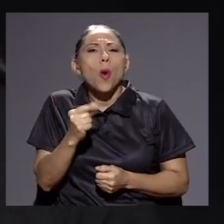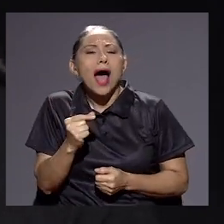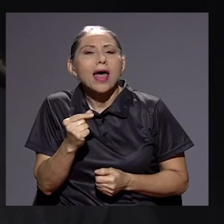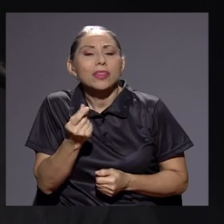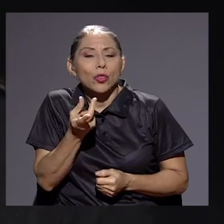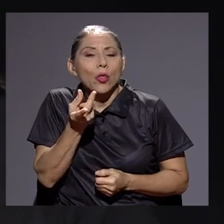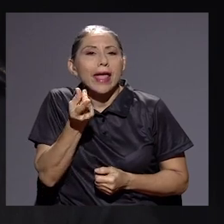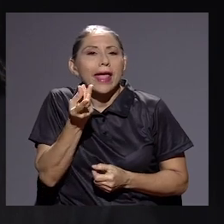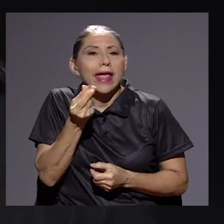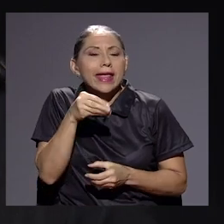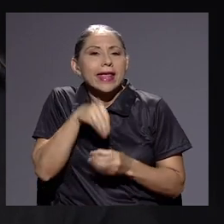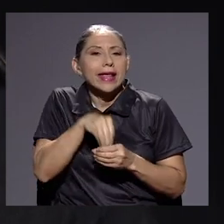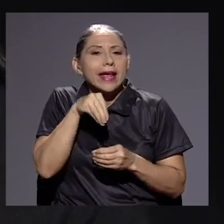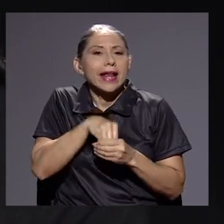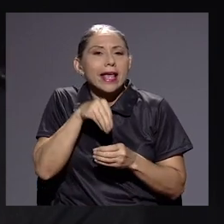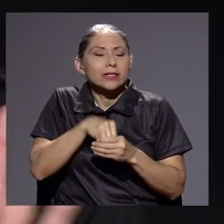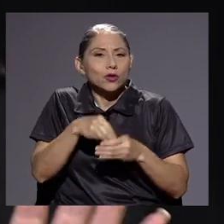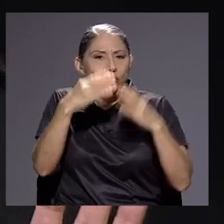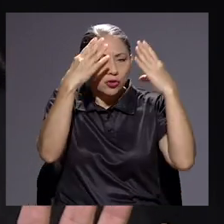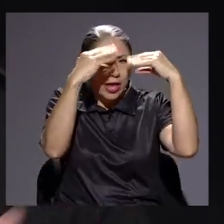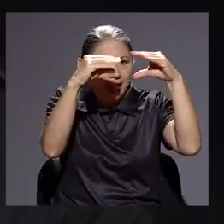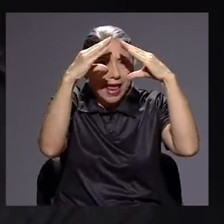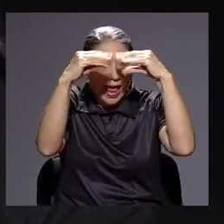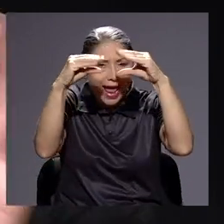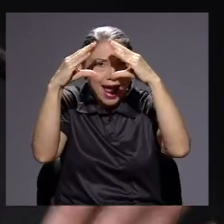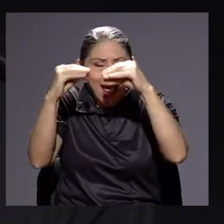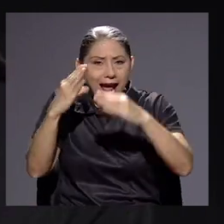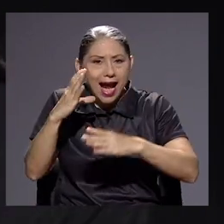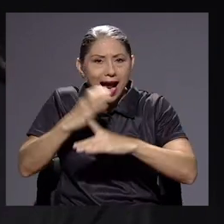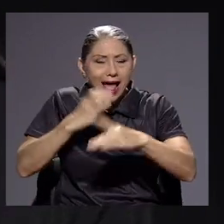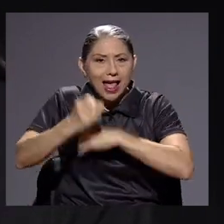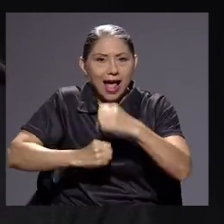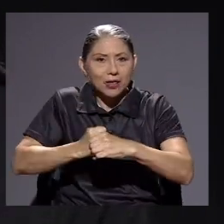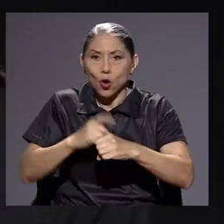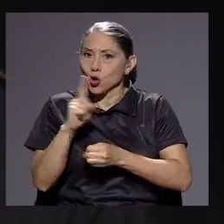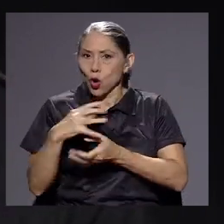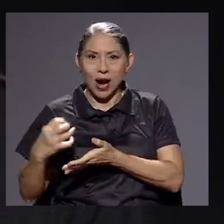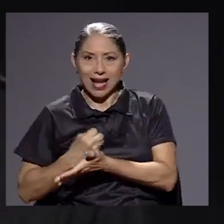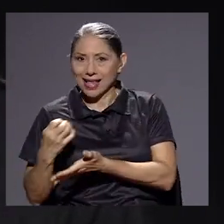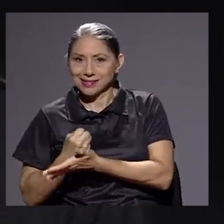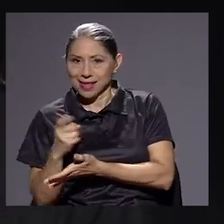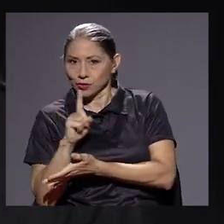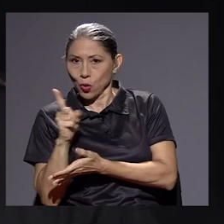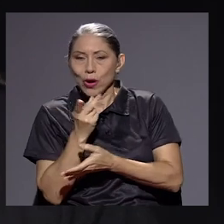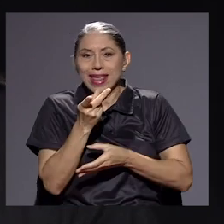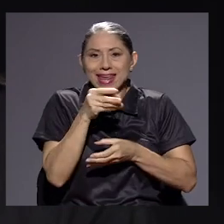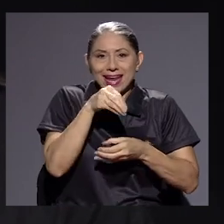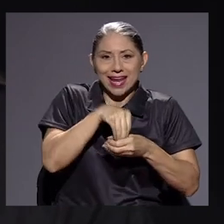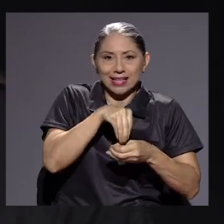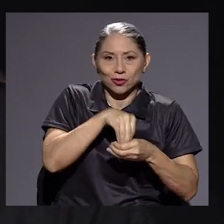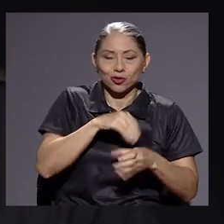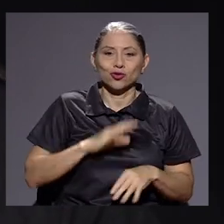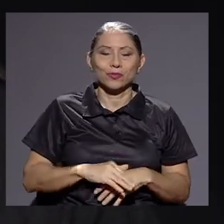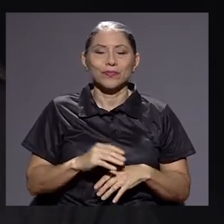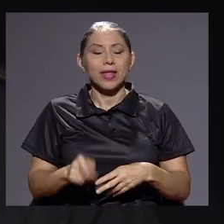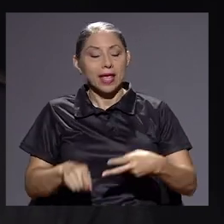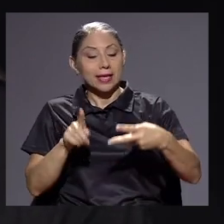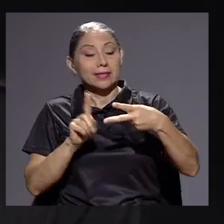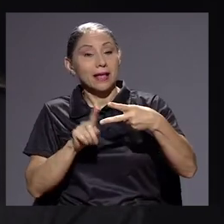en ingresos, no digamos en ganancias, en ingresos, etcétera. Y la segunda,